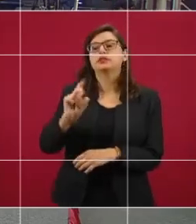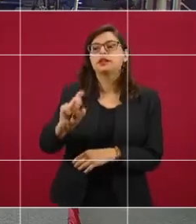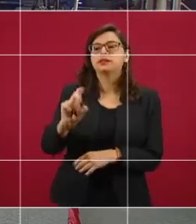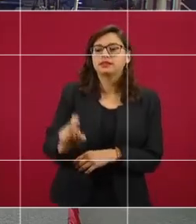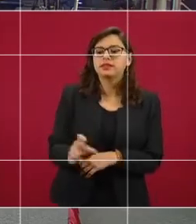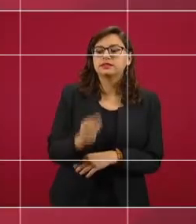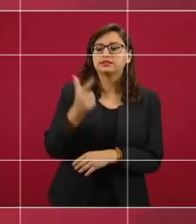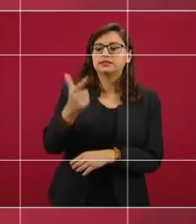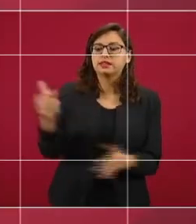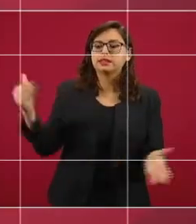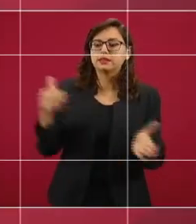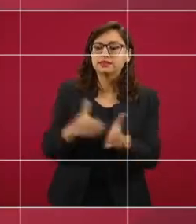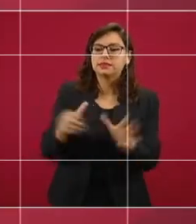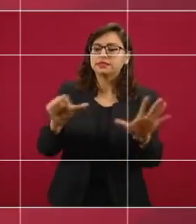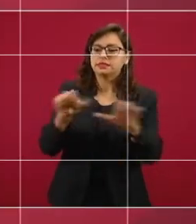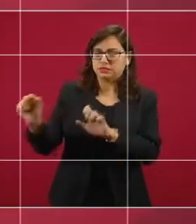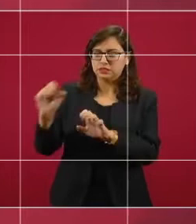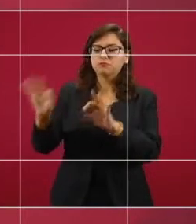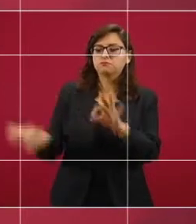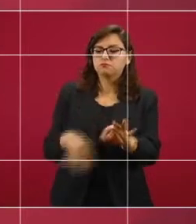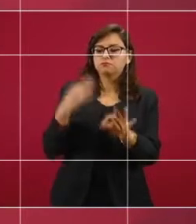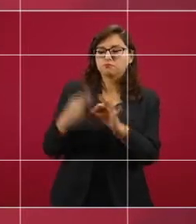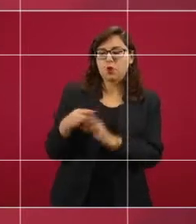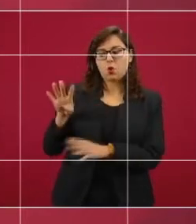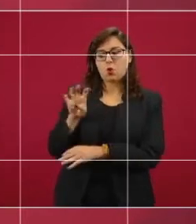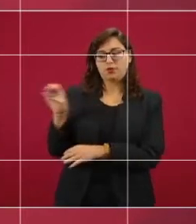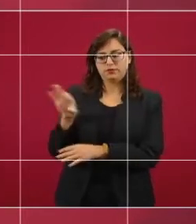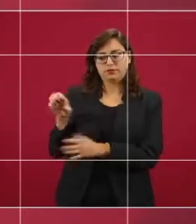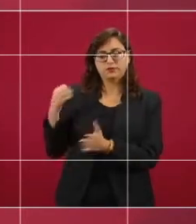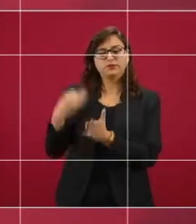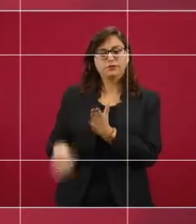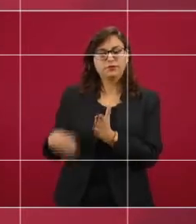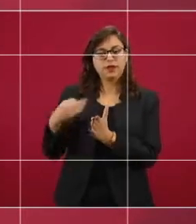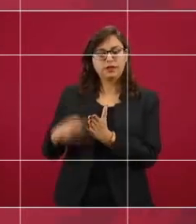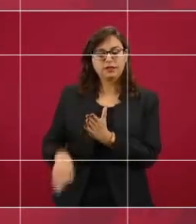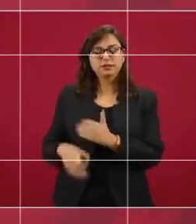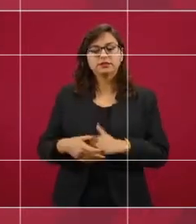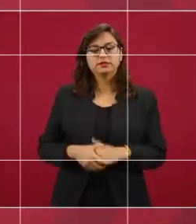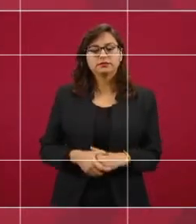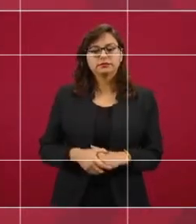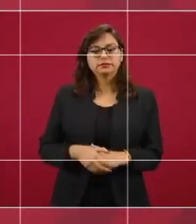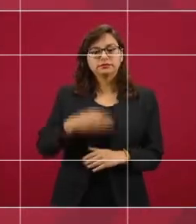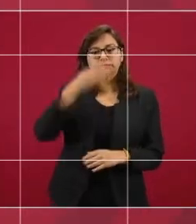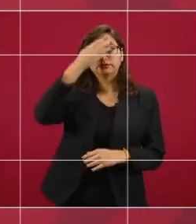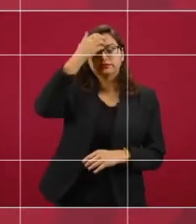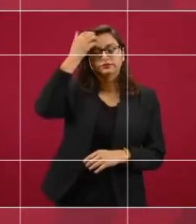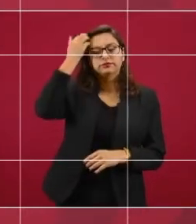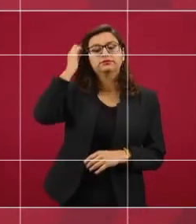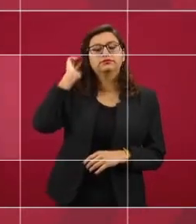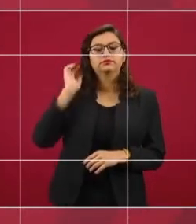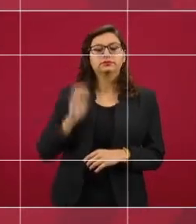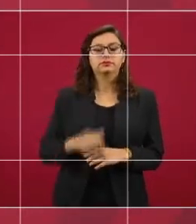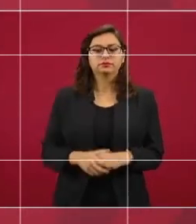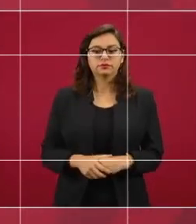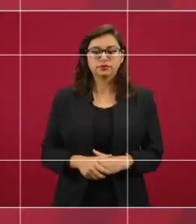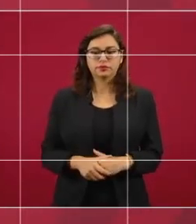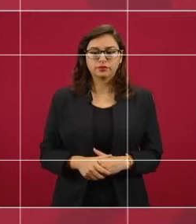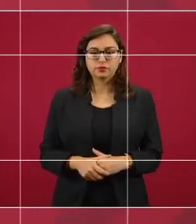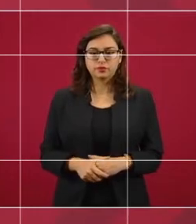apoyos. En esa ocasión se